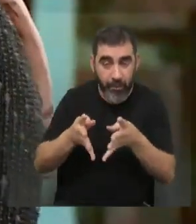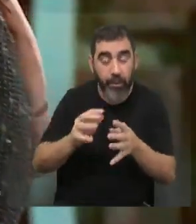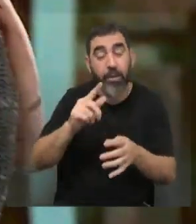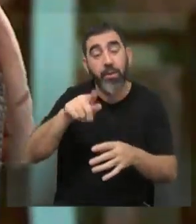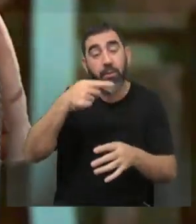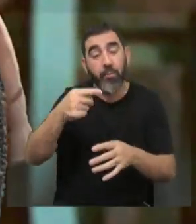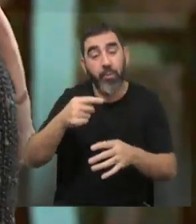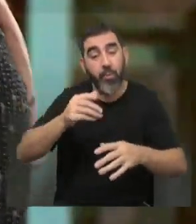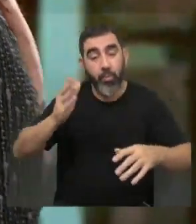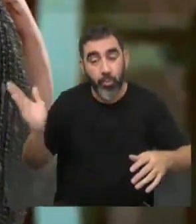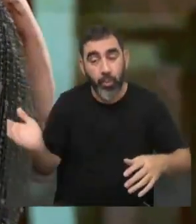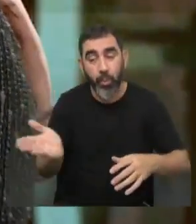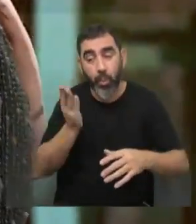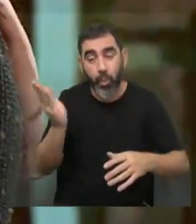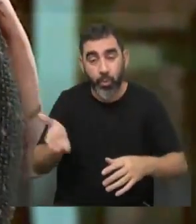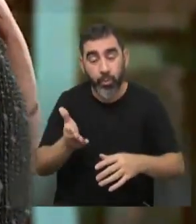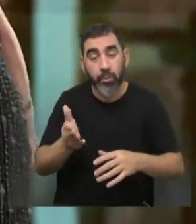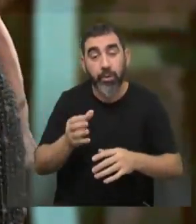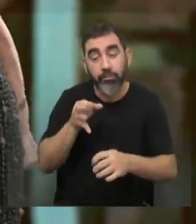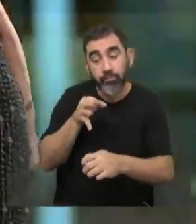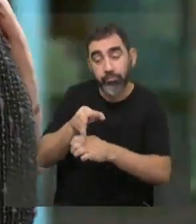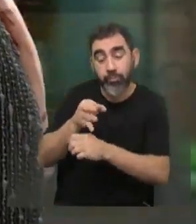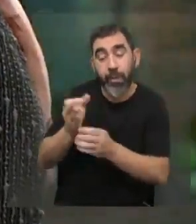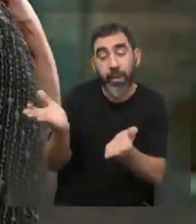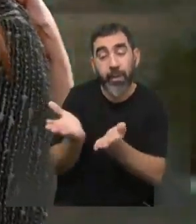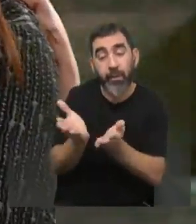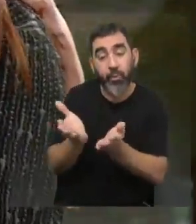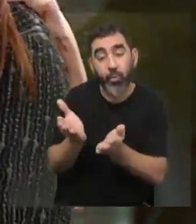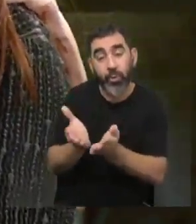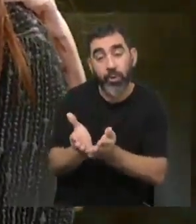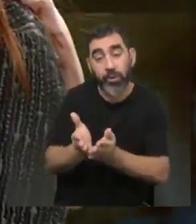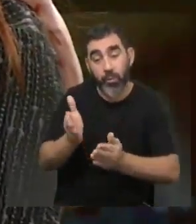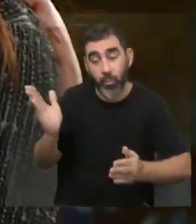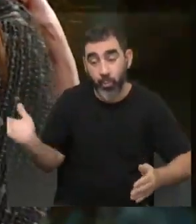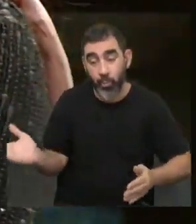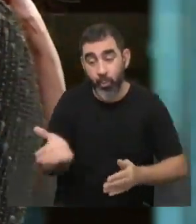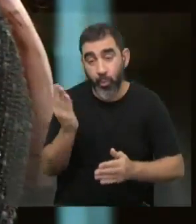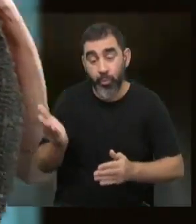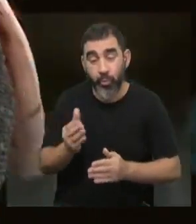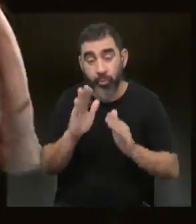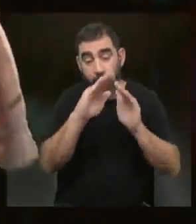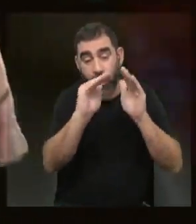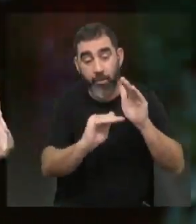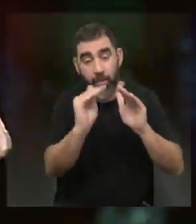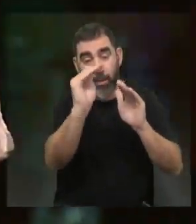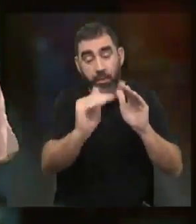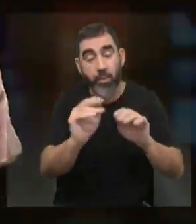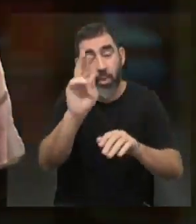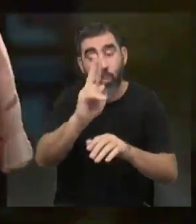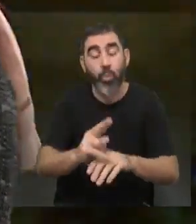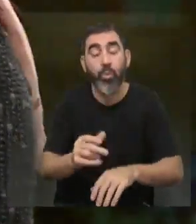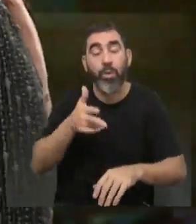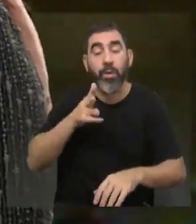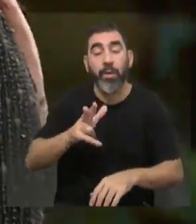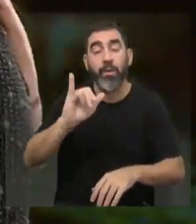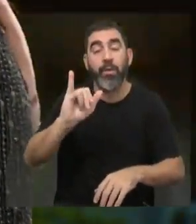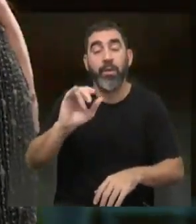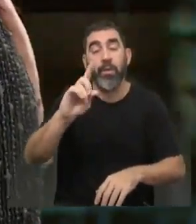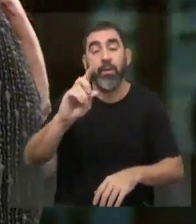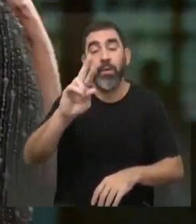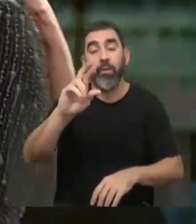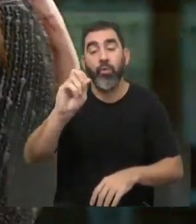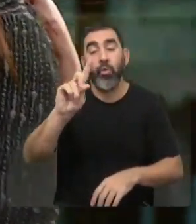luego tener la producción y poder formar estudiantes en lo que es la producción, el almacenamiento y el uso del hidrógeno, que es